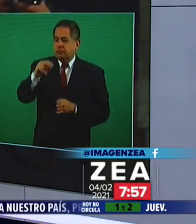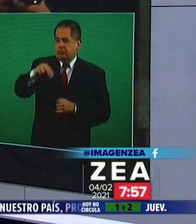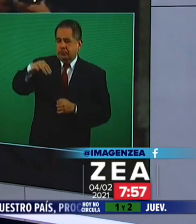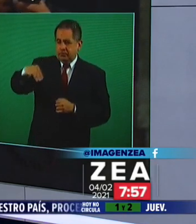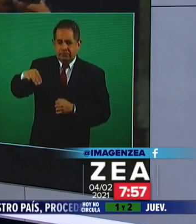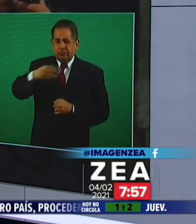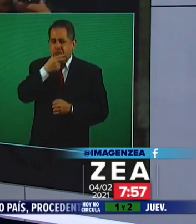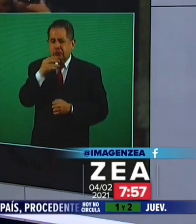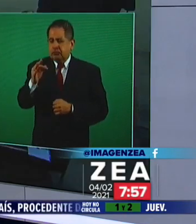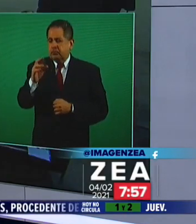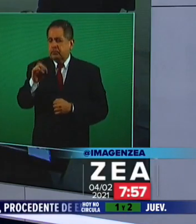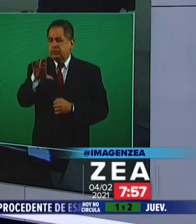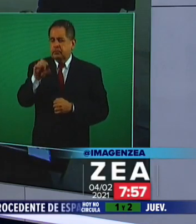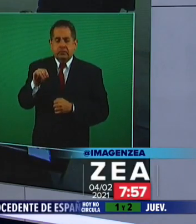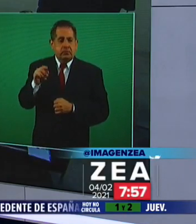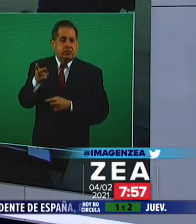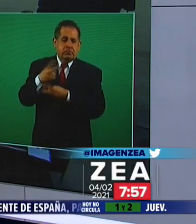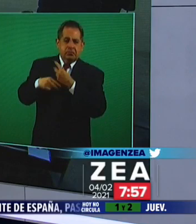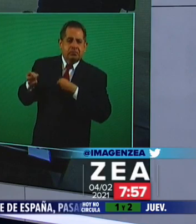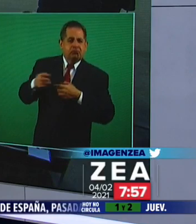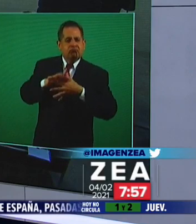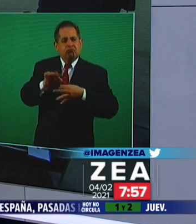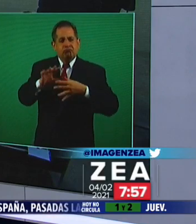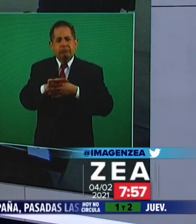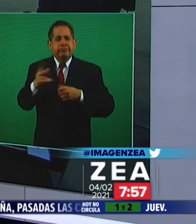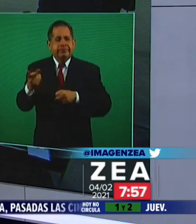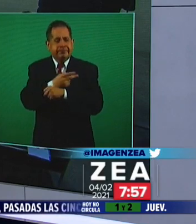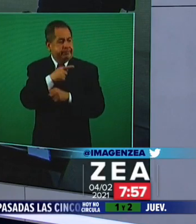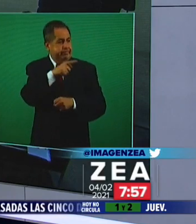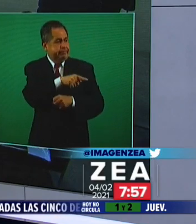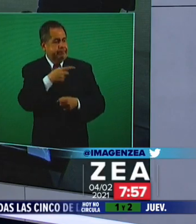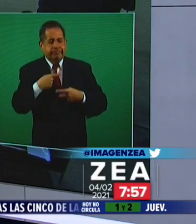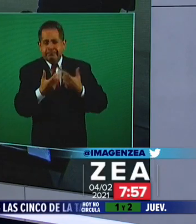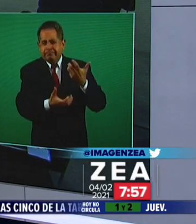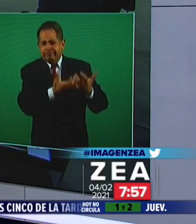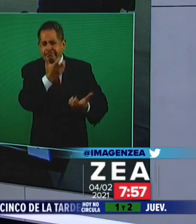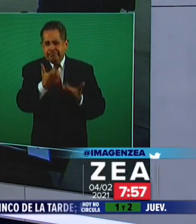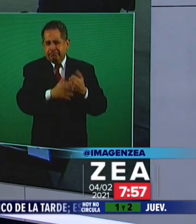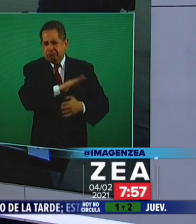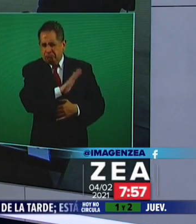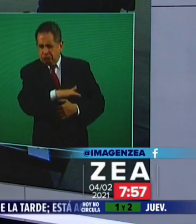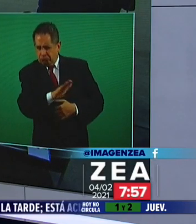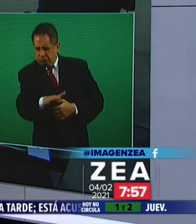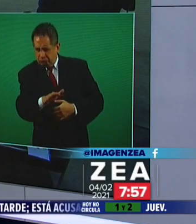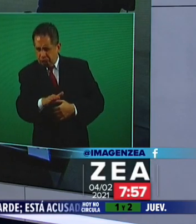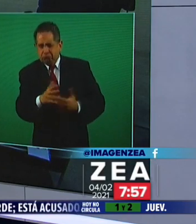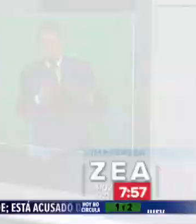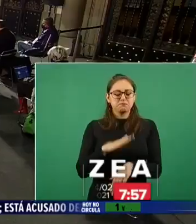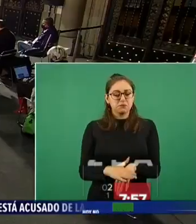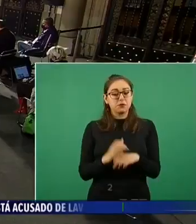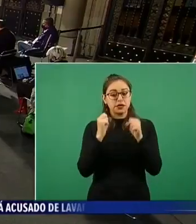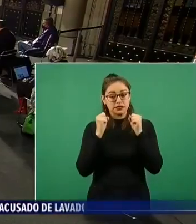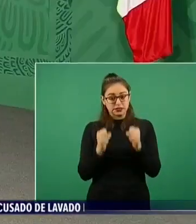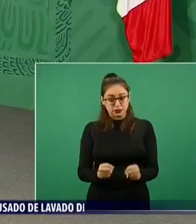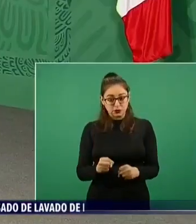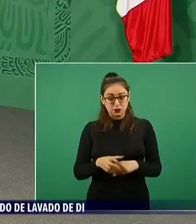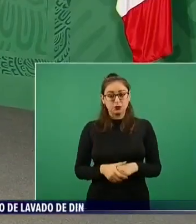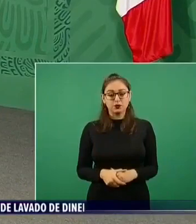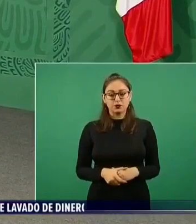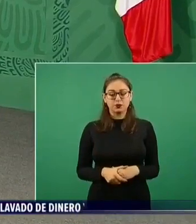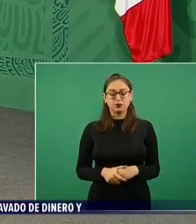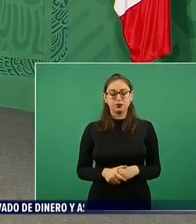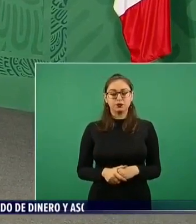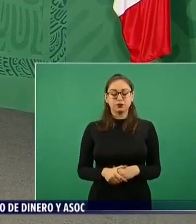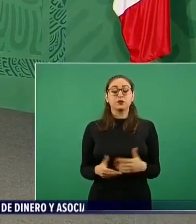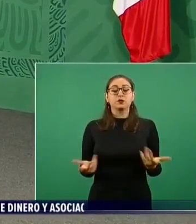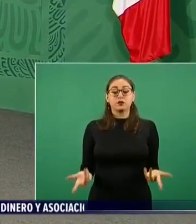justicia penal para apoyar los esfuerzos de transformación de las diversas fiscalías y tribunales del país. Lo dijo así. Es consolidar